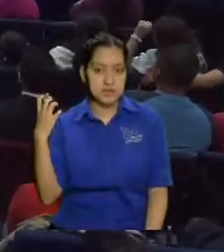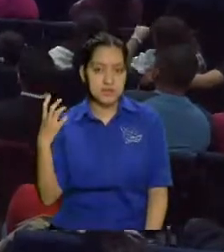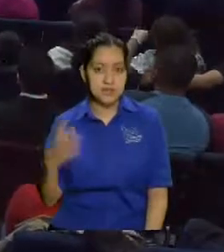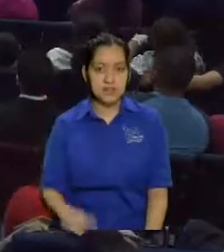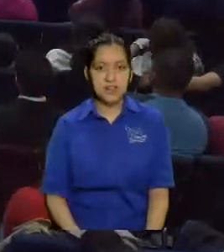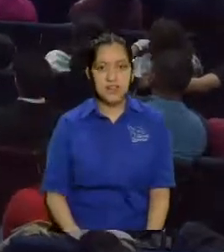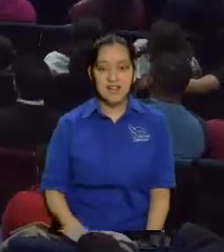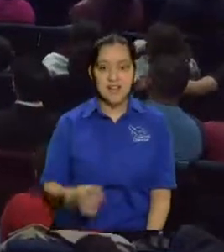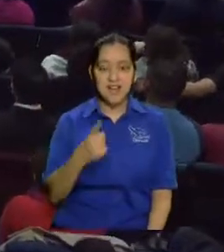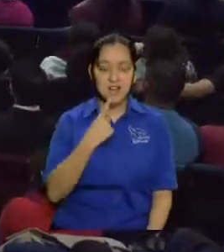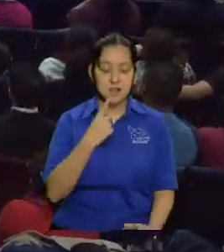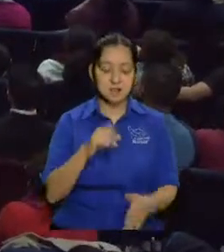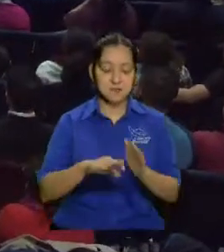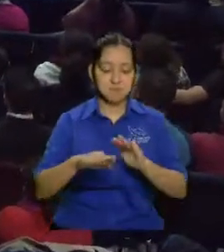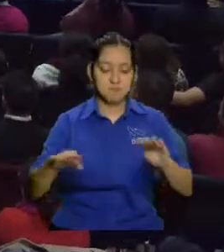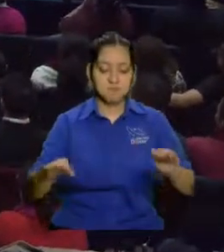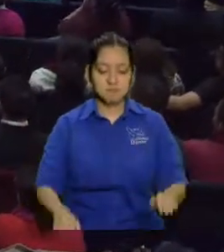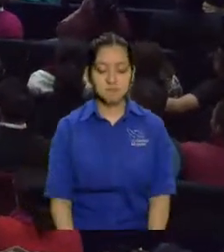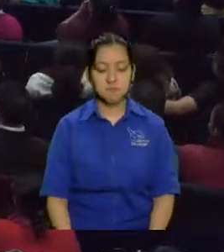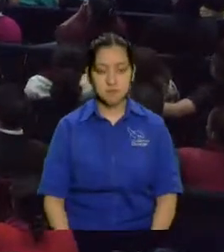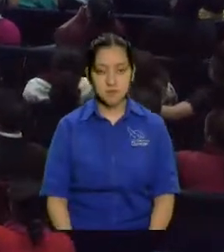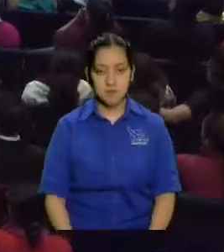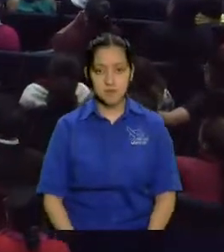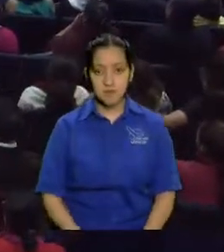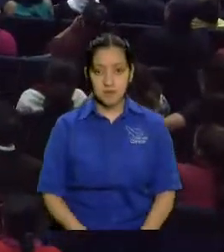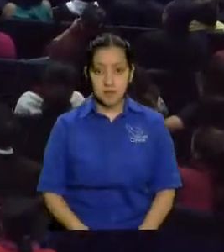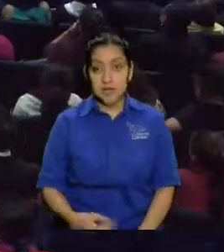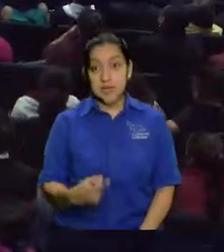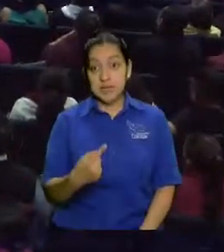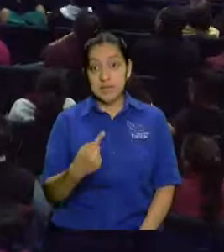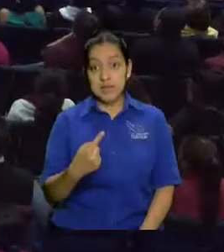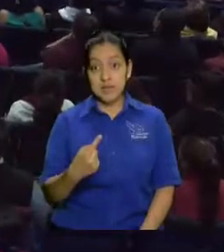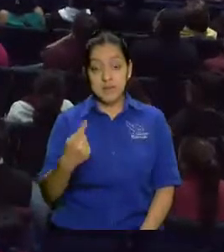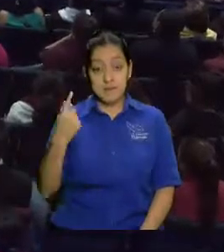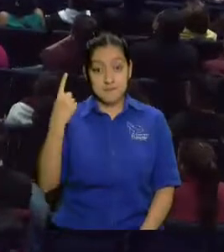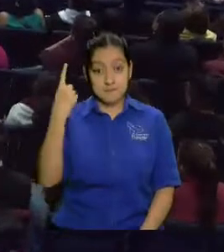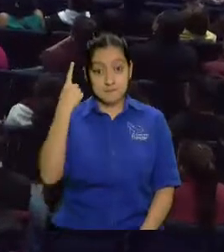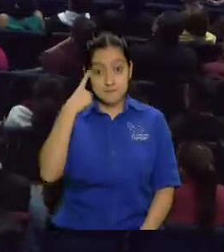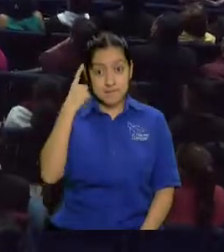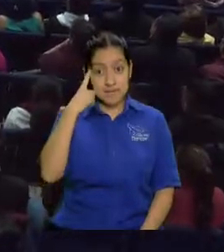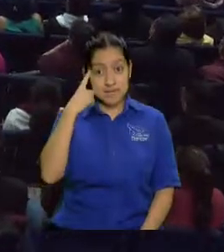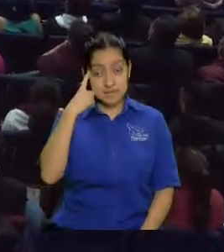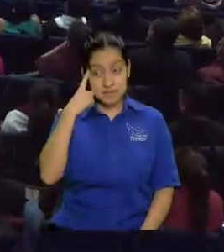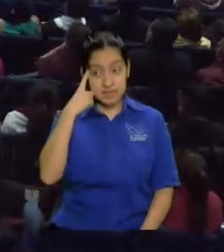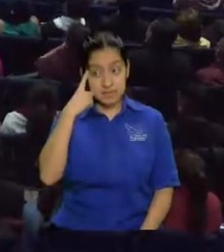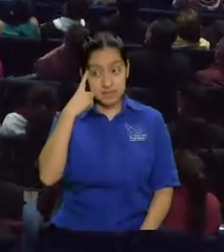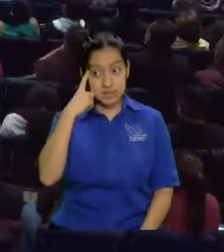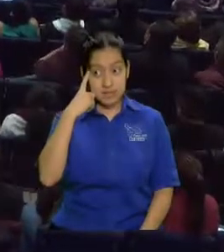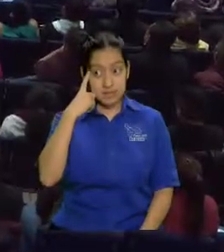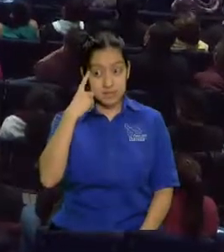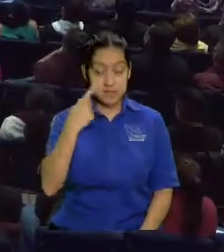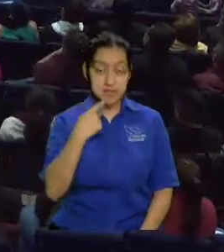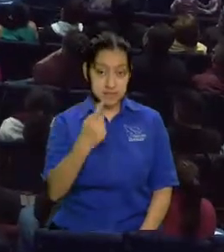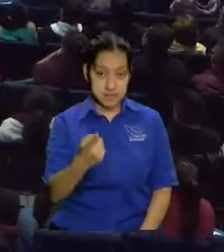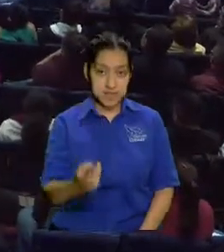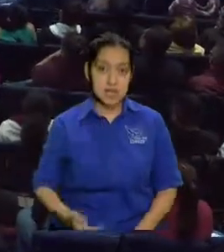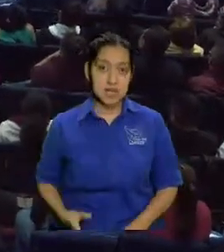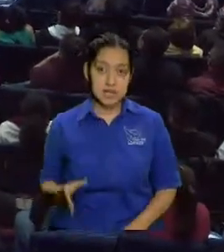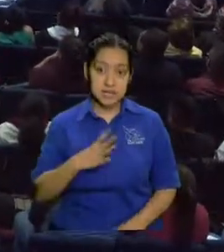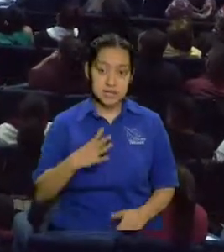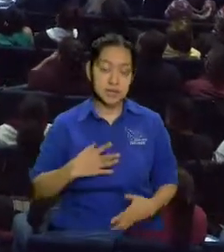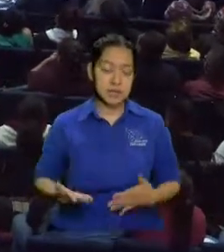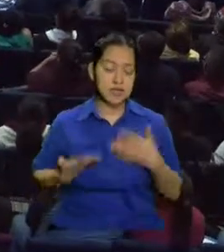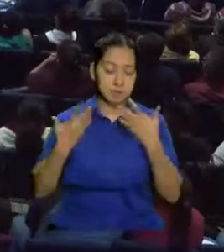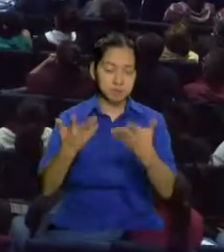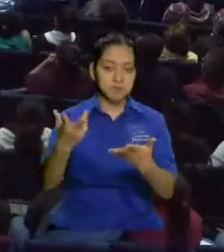no sé si es en la misma actividad pero se roban al niño y se dice que lo tiene que devolver con guaro y parranda el 6 de enero me